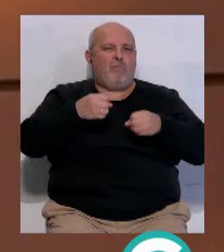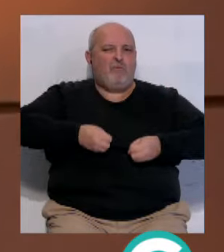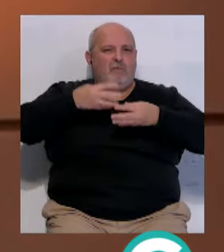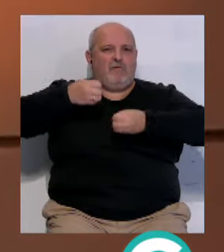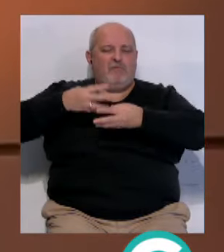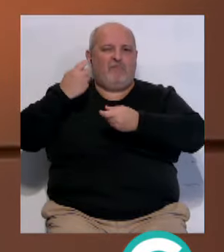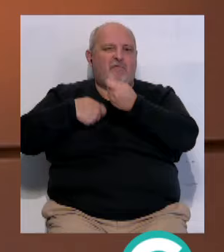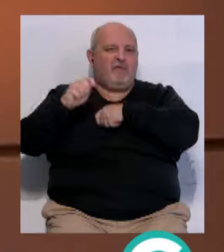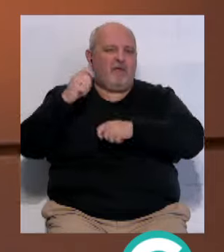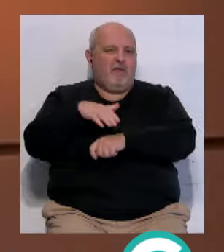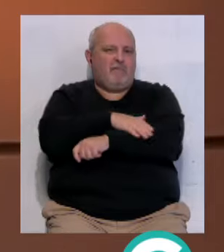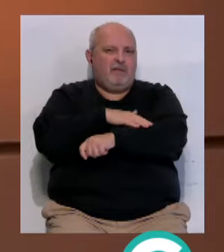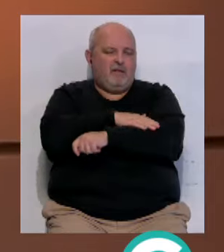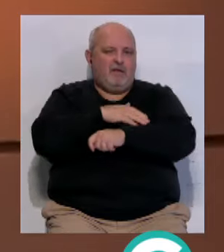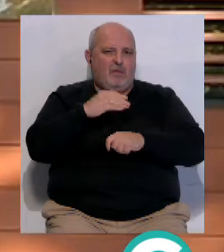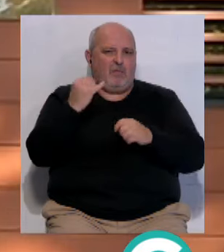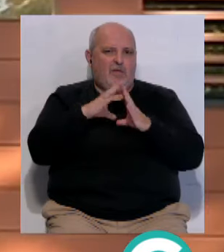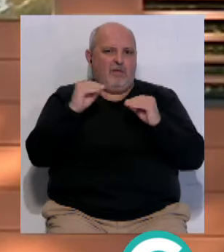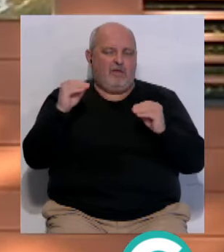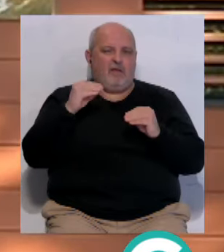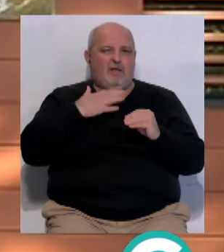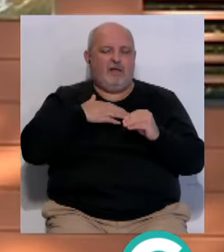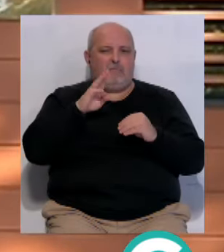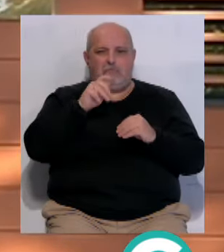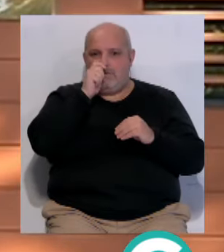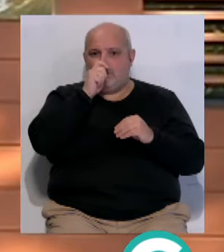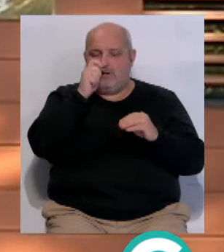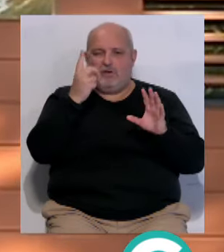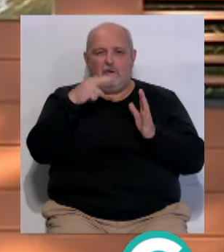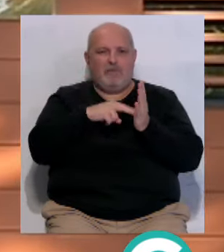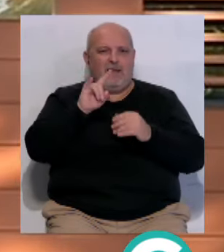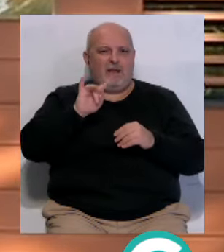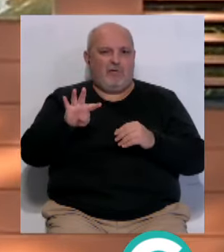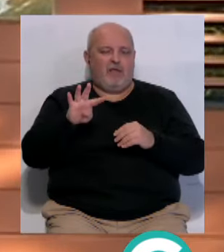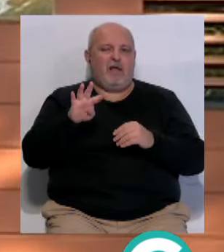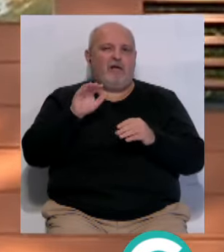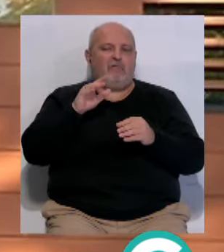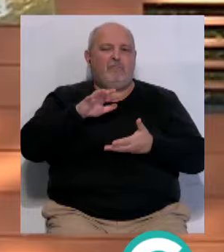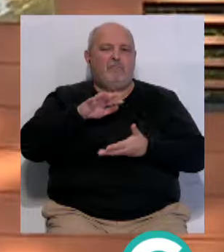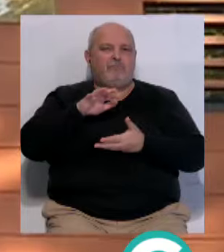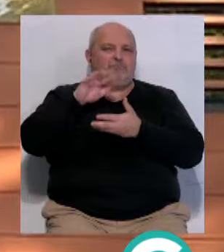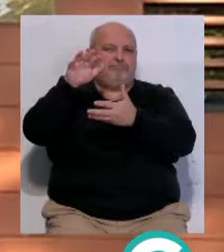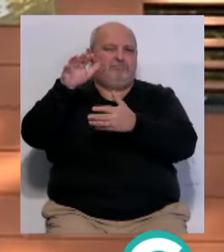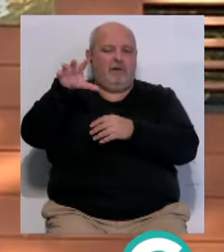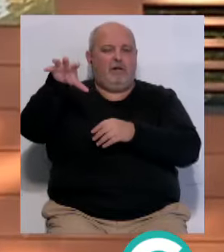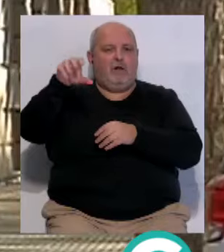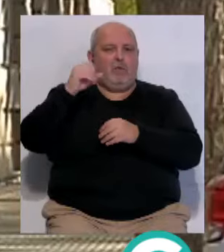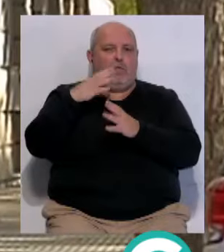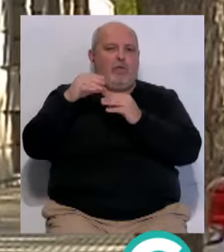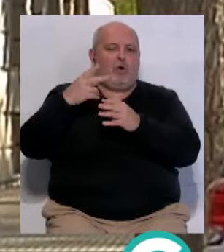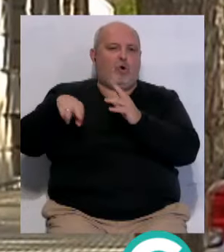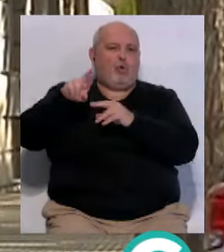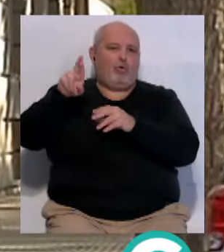Cádiz... ...vendidos por la administración autonómica... ...del Partido Socialista... ...en 2014... ...a un fondo de inversión... ...según ha informado el gobierno